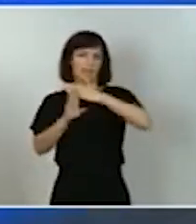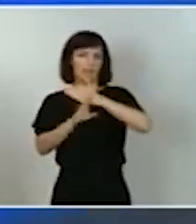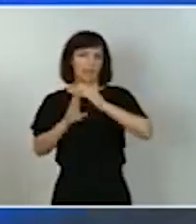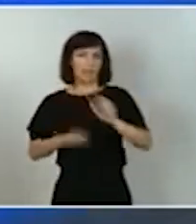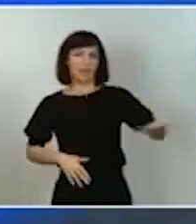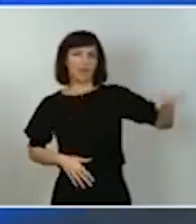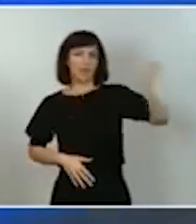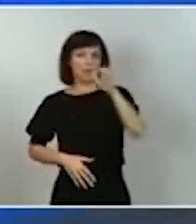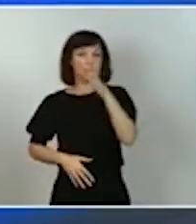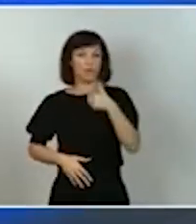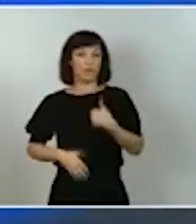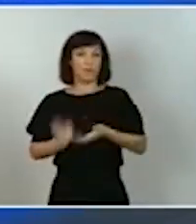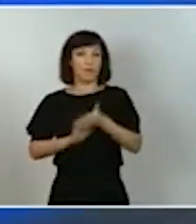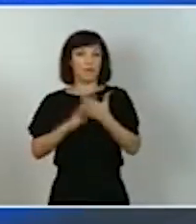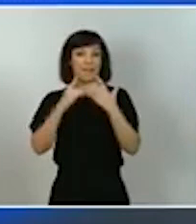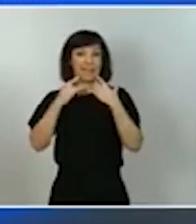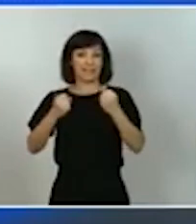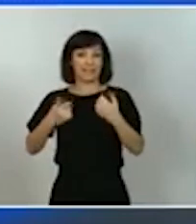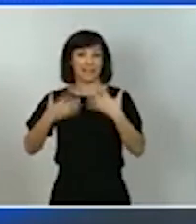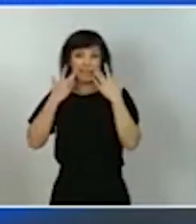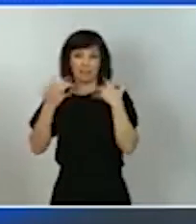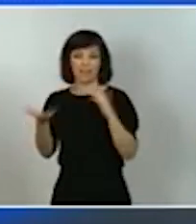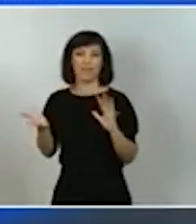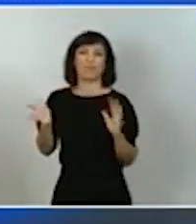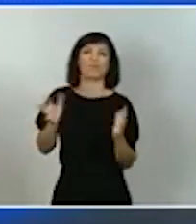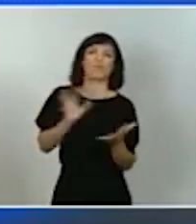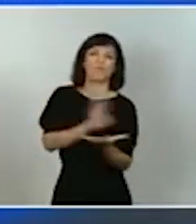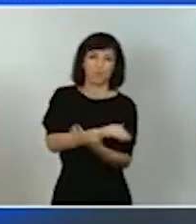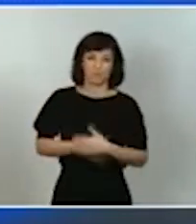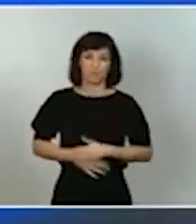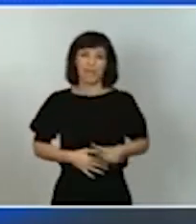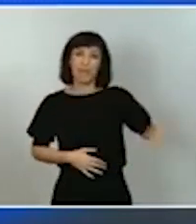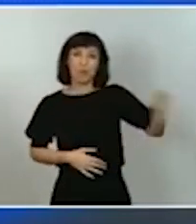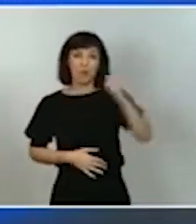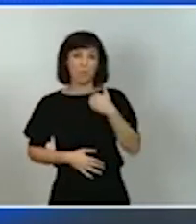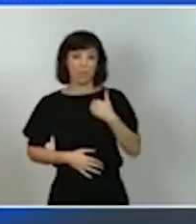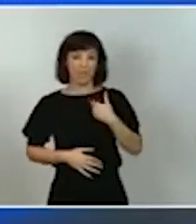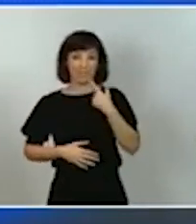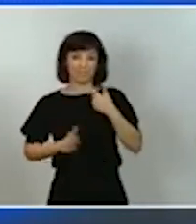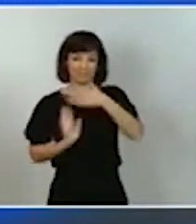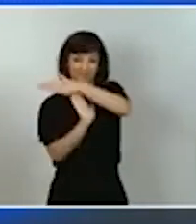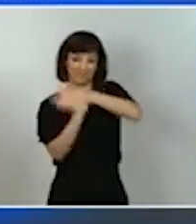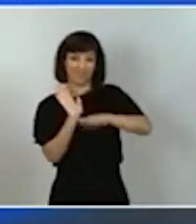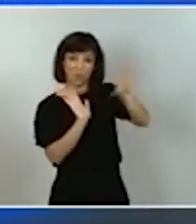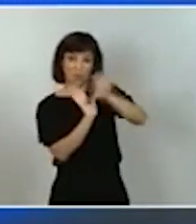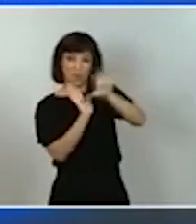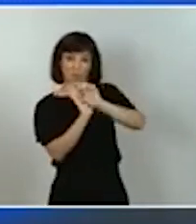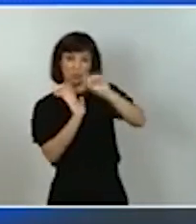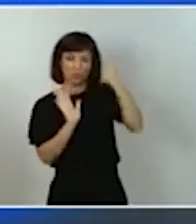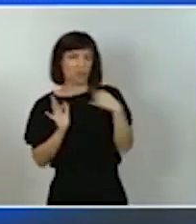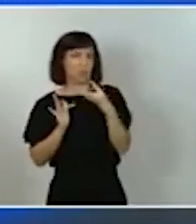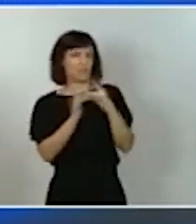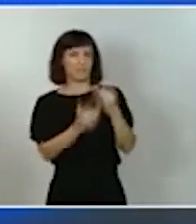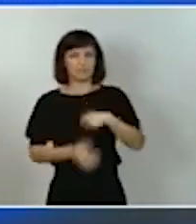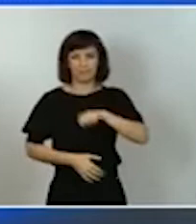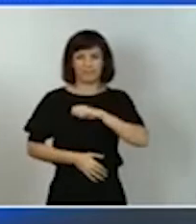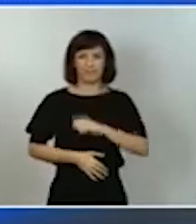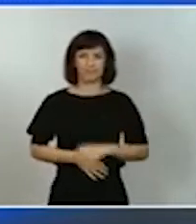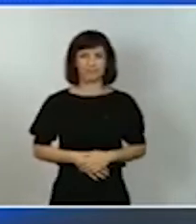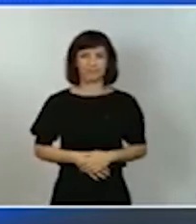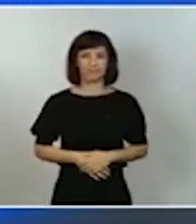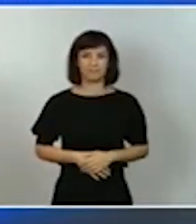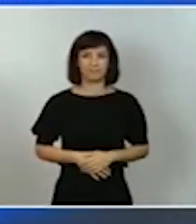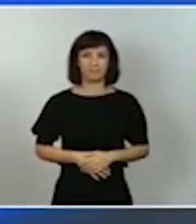limpias. Lideramos el mercado fotovoltaico a nivel europeo. Somos el segundo país europeo que más energía eólica ha instalado.